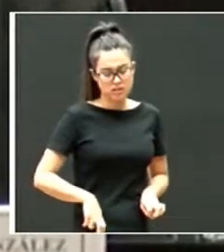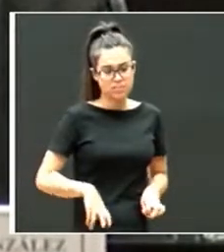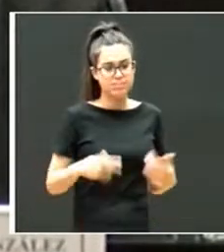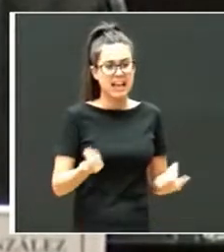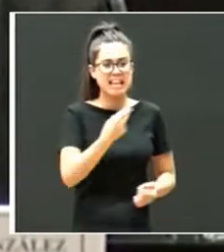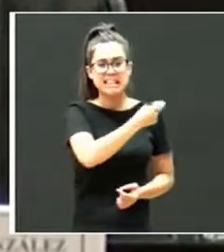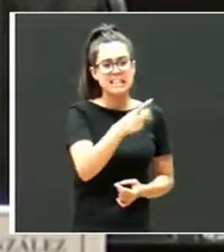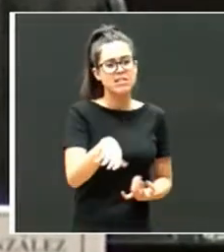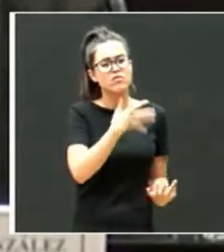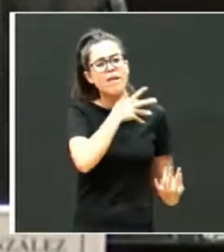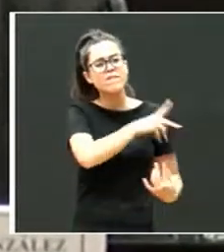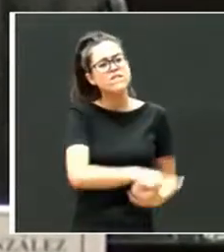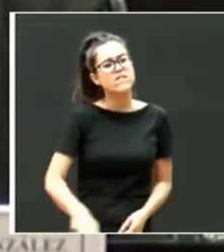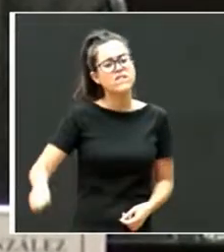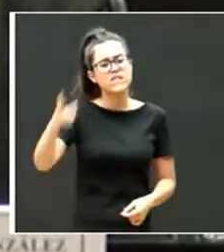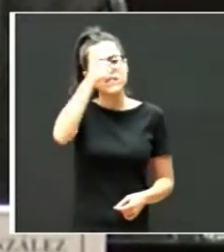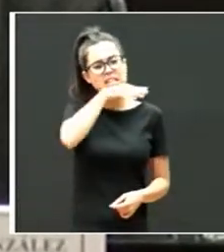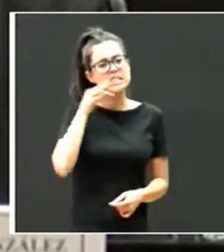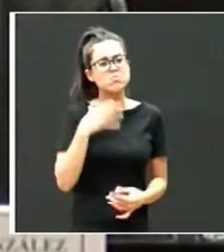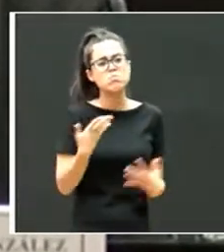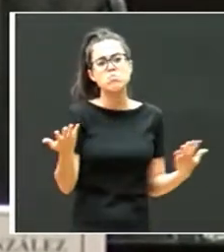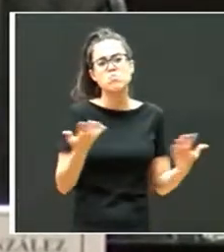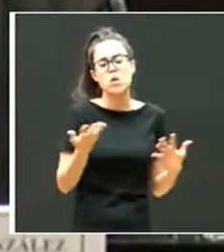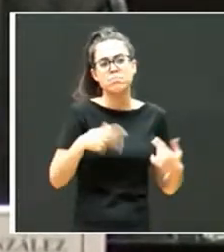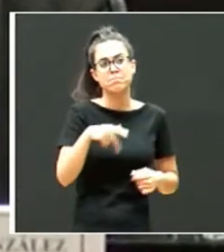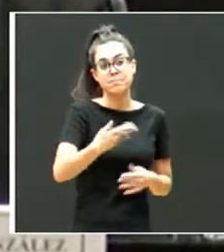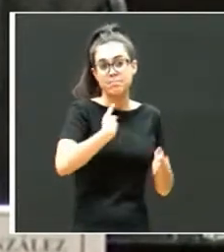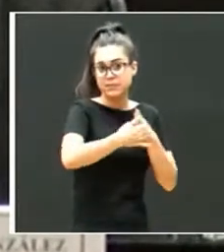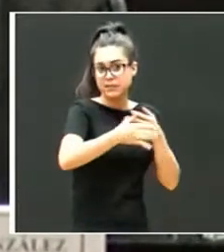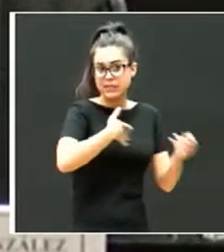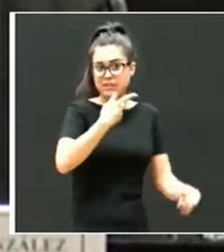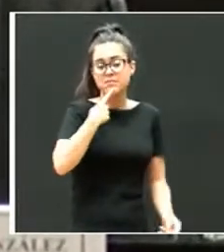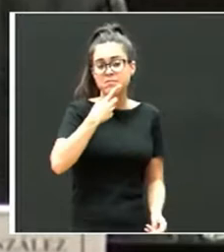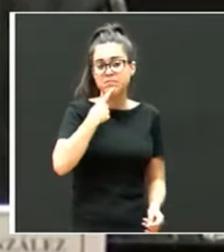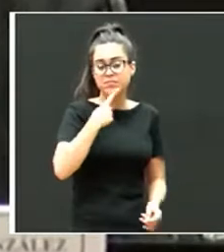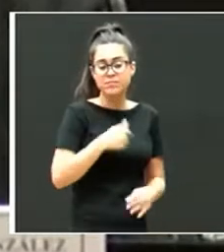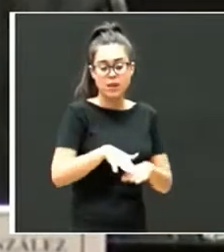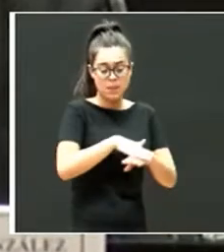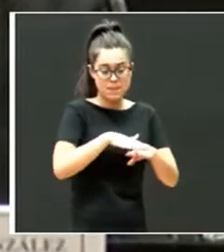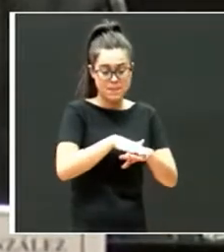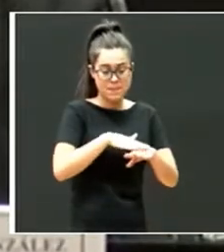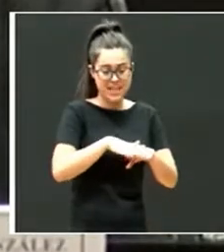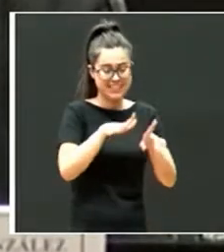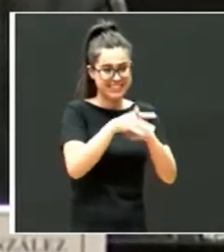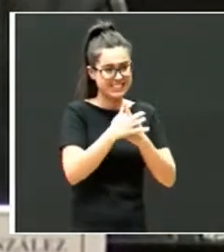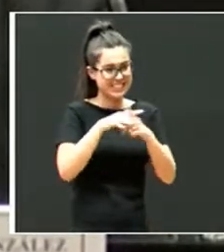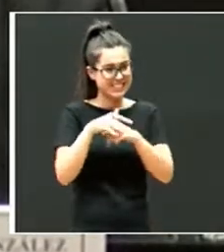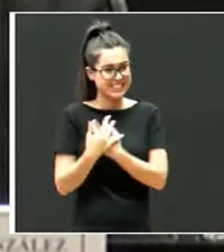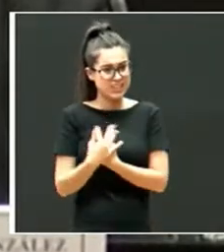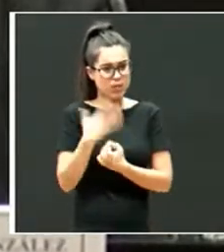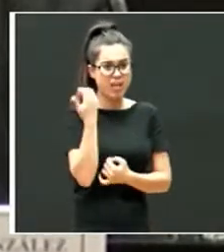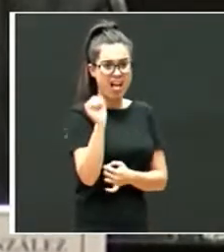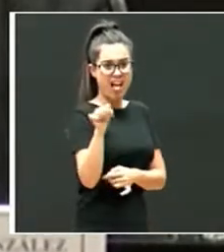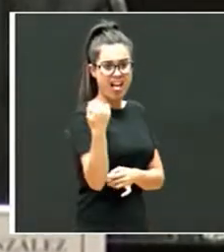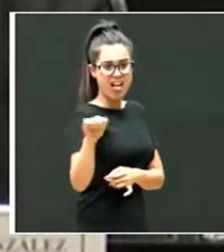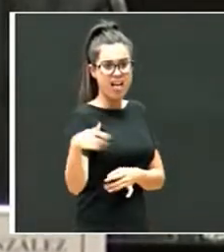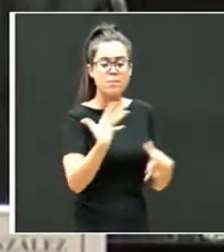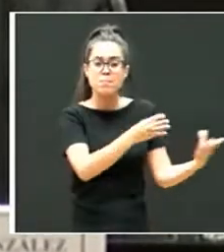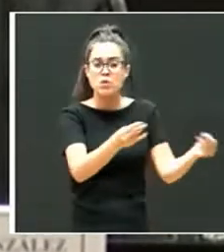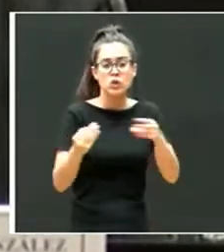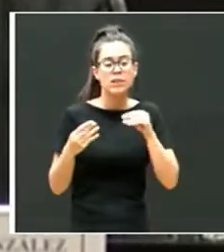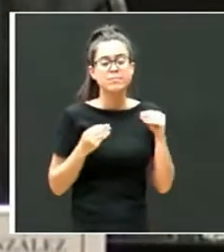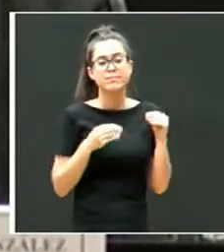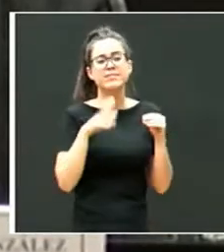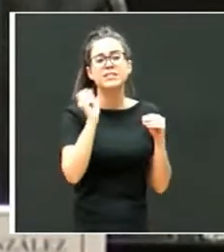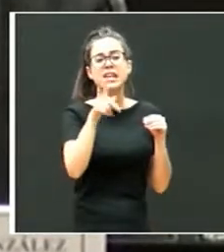infantiles porque este equipo dice que en la base de muchas situaciones de negligencia lo que ocurre es